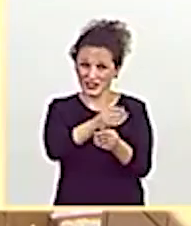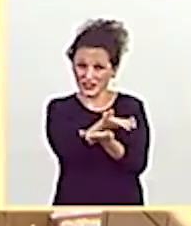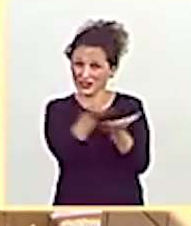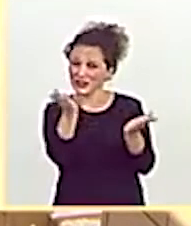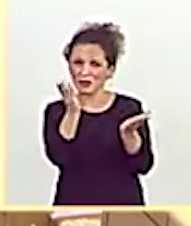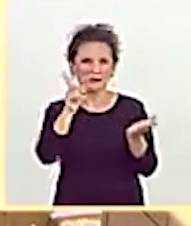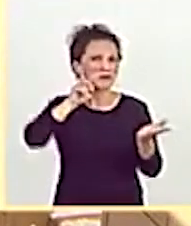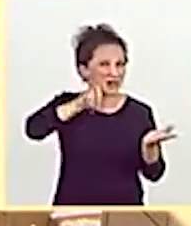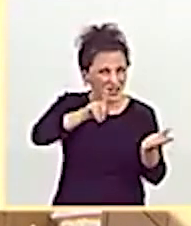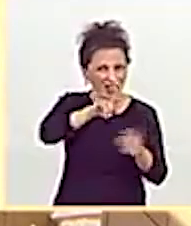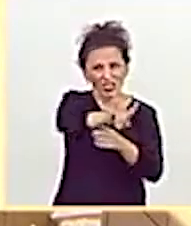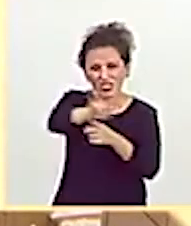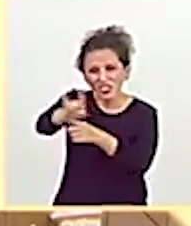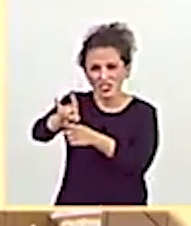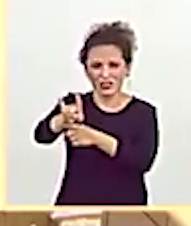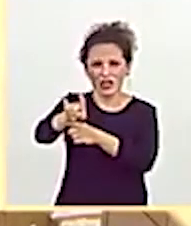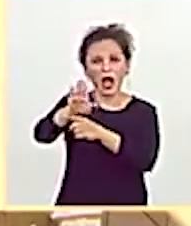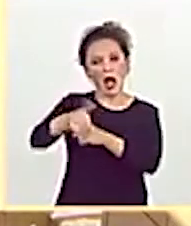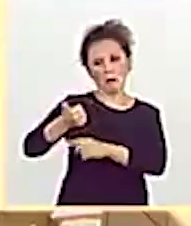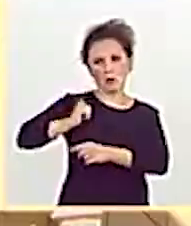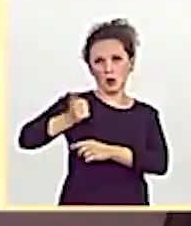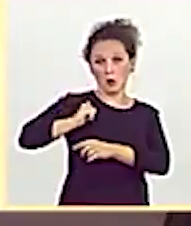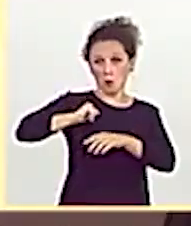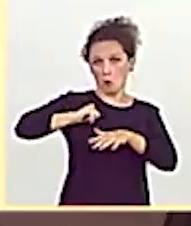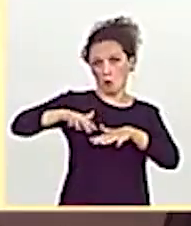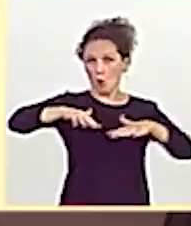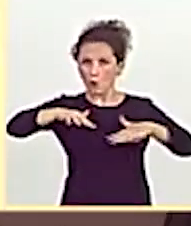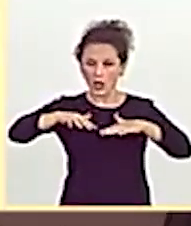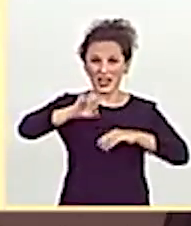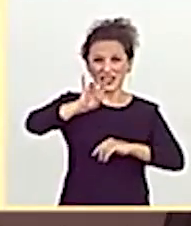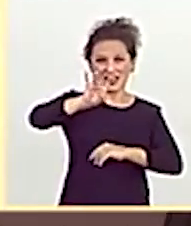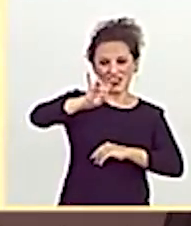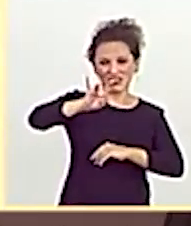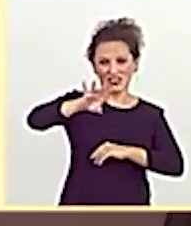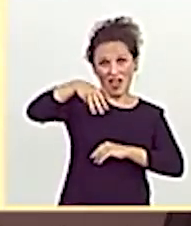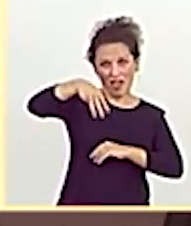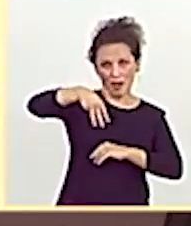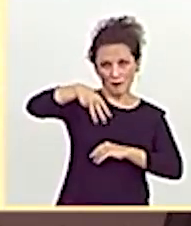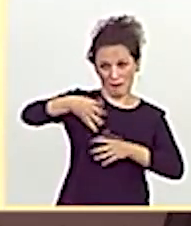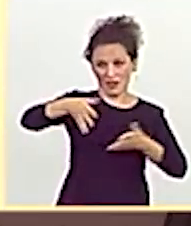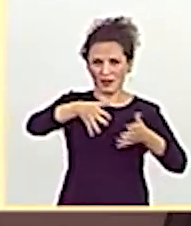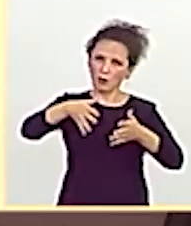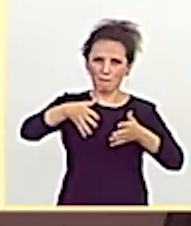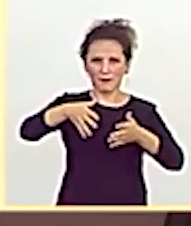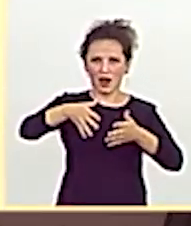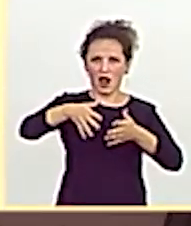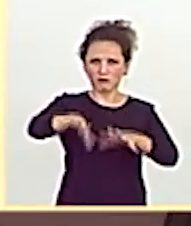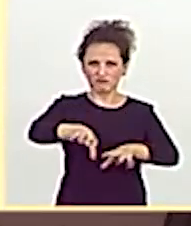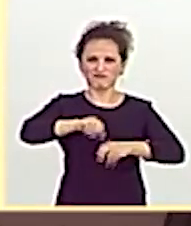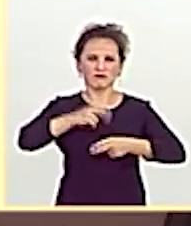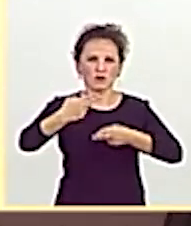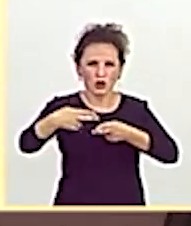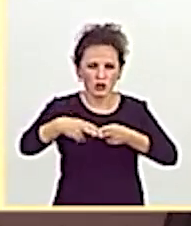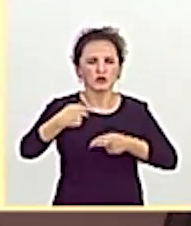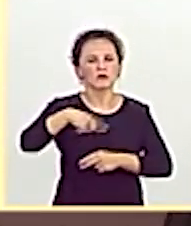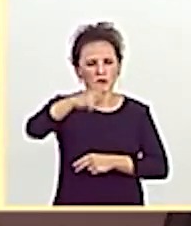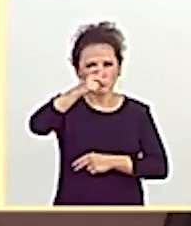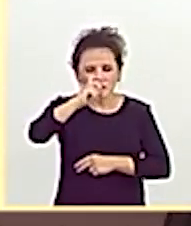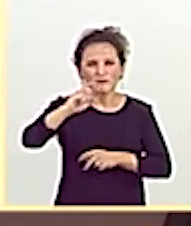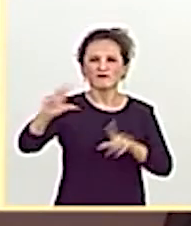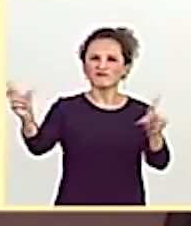Usted se ha aprovechado del movimiento 15M para labrarse un porvenir político. Todos recordamos sus intervenciones en la tuerca